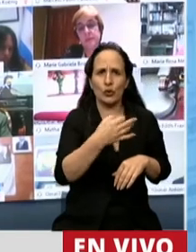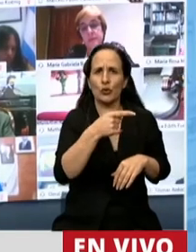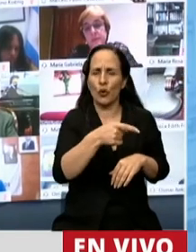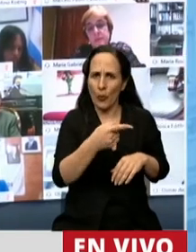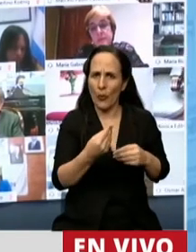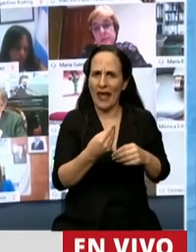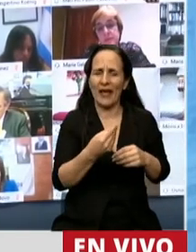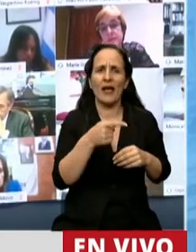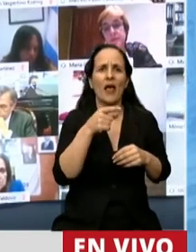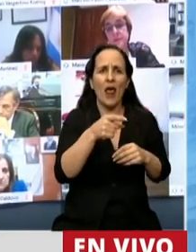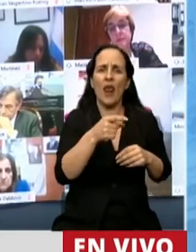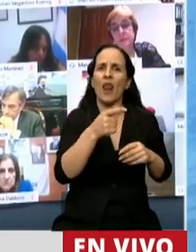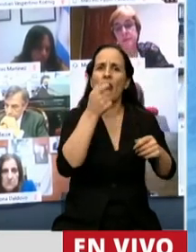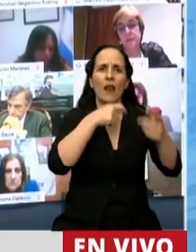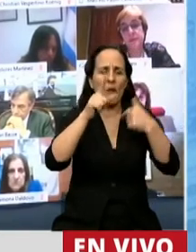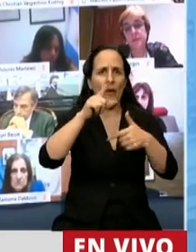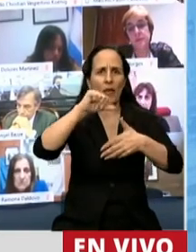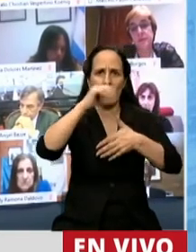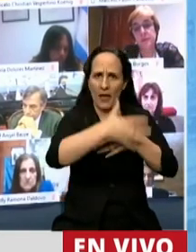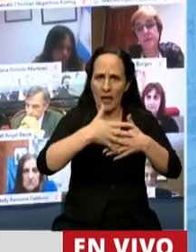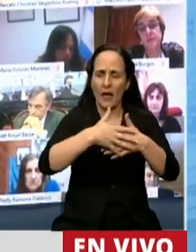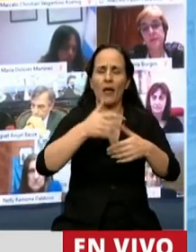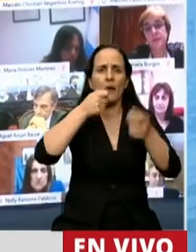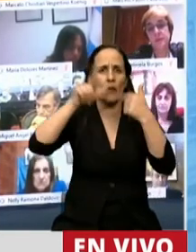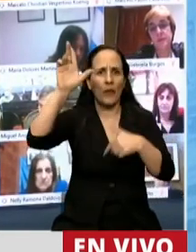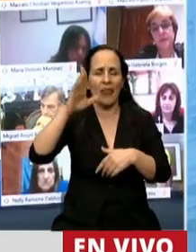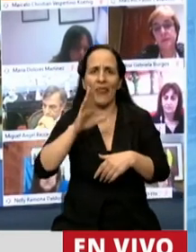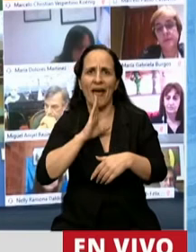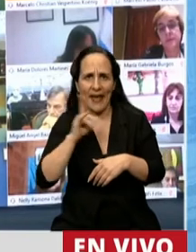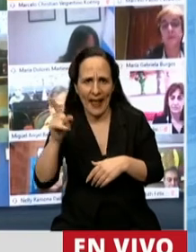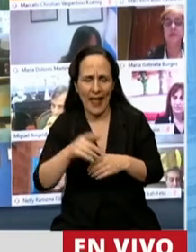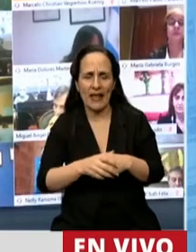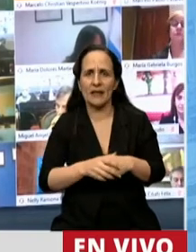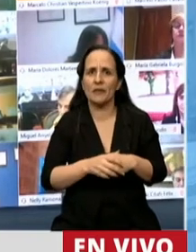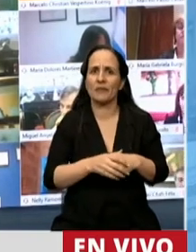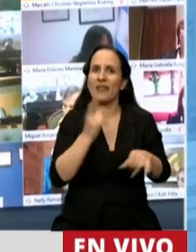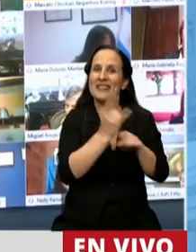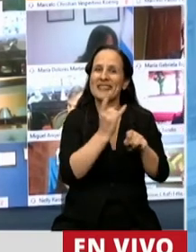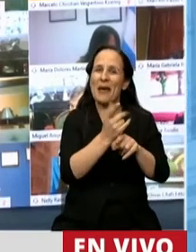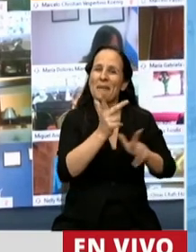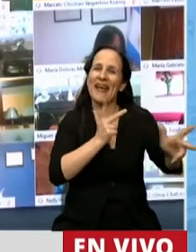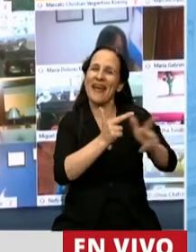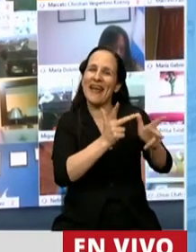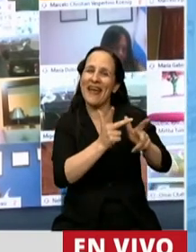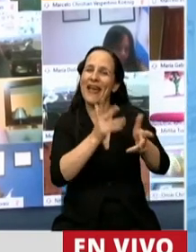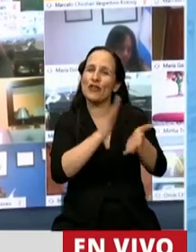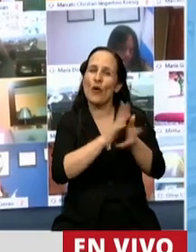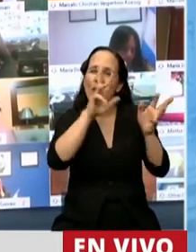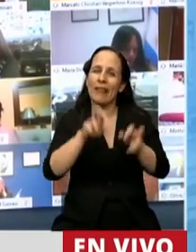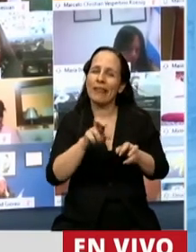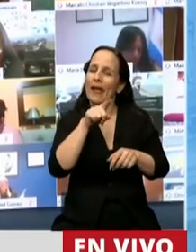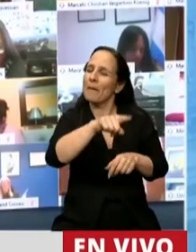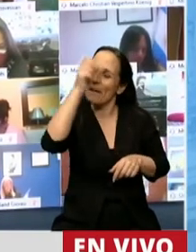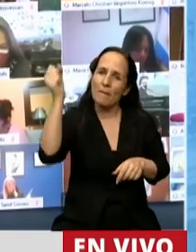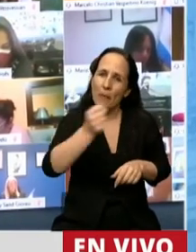Vero exporta a Latinoamérica, exporta a Israel y siempre me habla de lo que significa la economía de conocimiento,